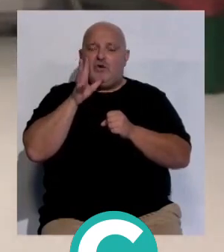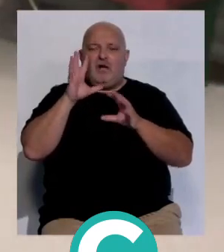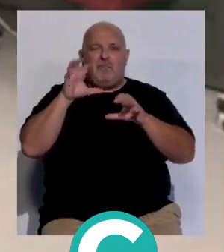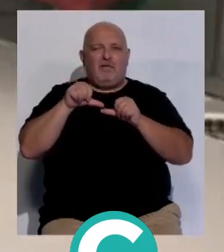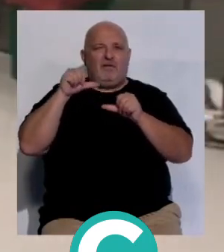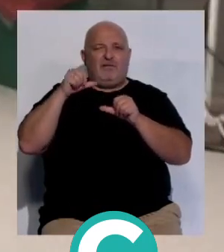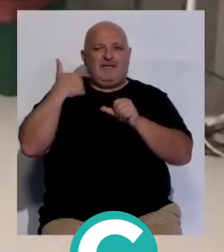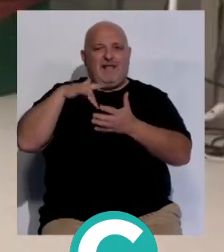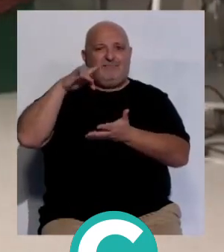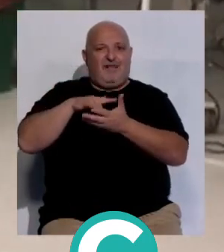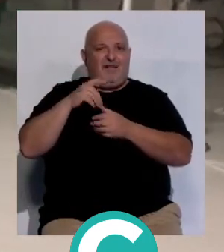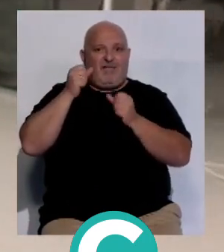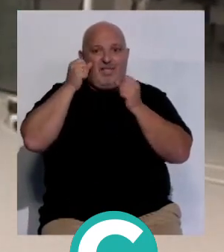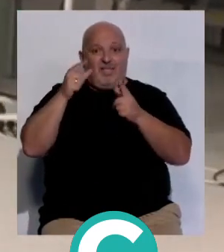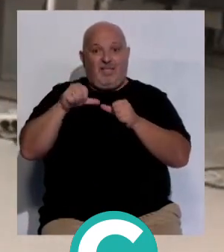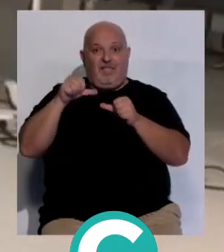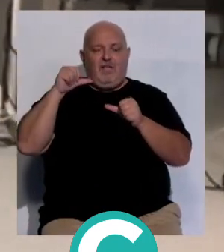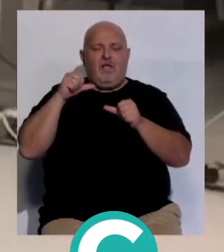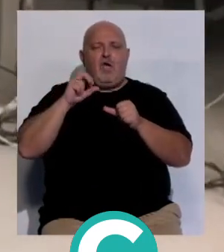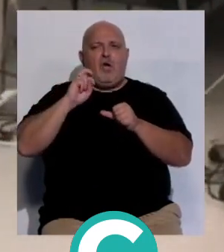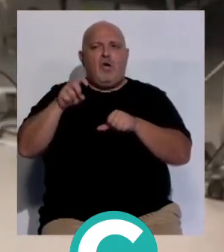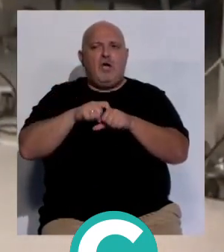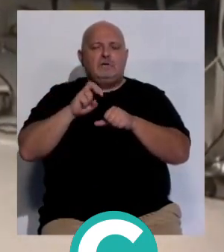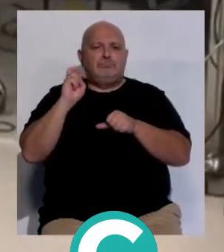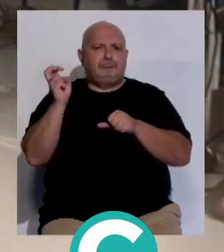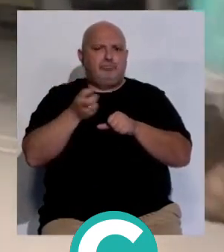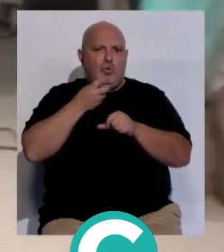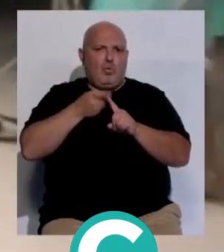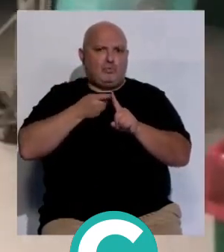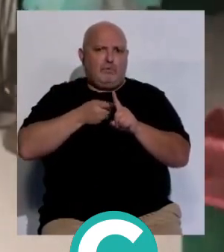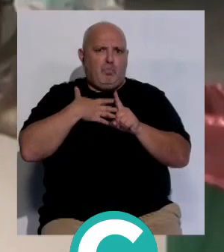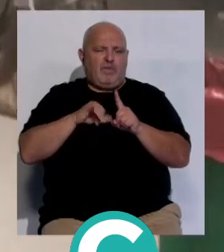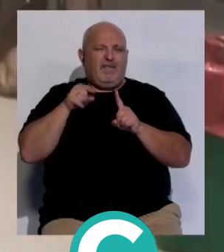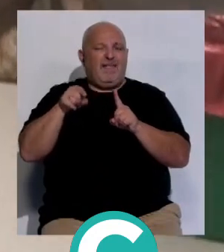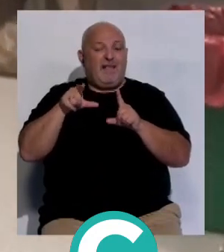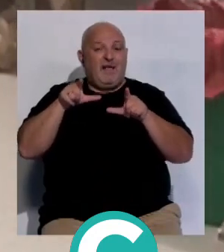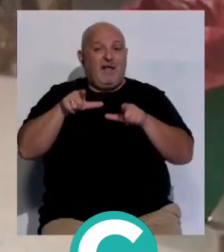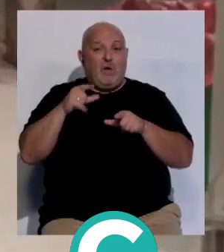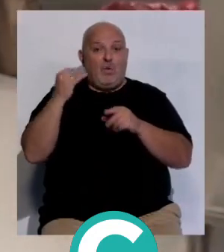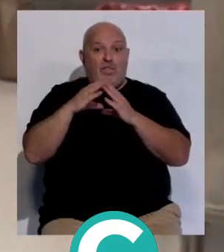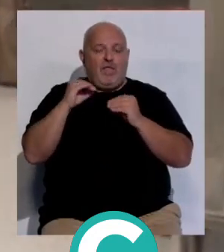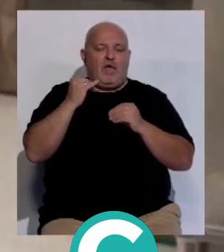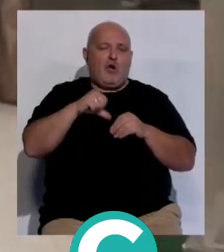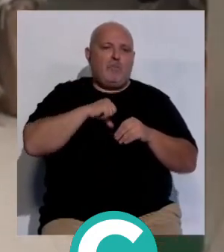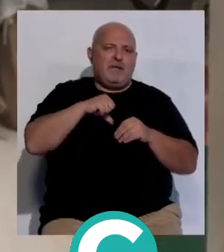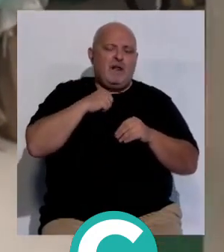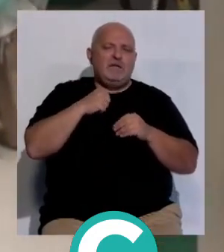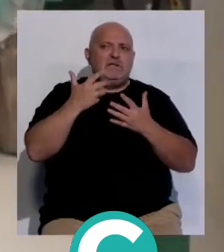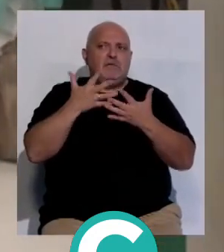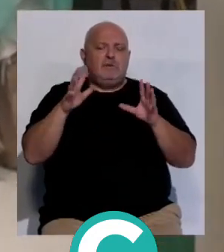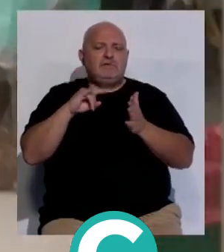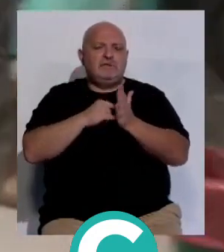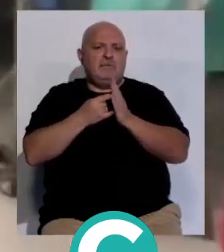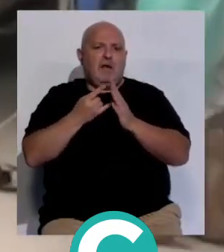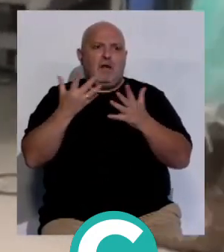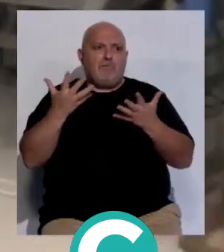aprendizaje para la previsión el nuevo espacio tendrá carácter multidisciplinar La intención de la Junta y el hospital es que se puede integrar en el